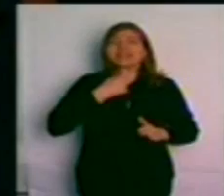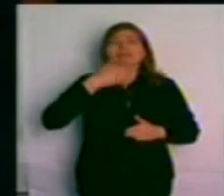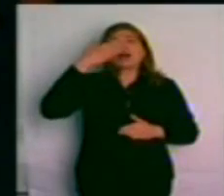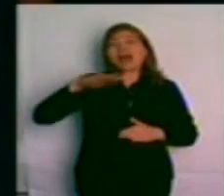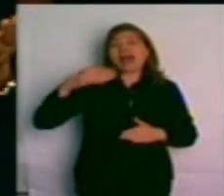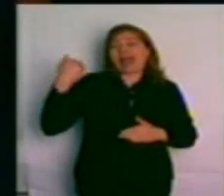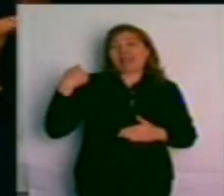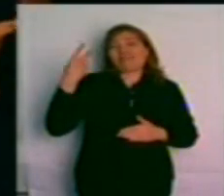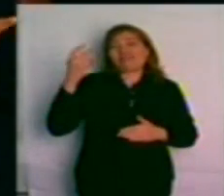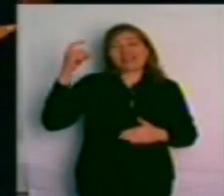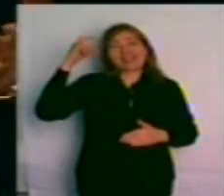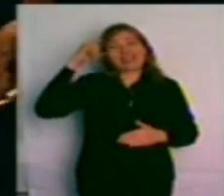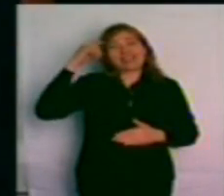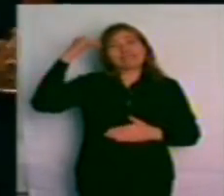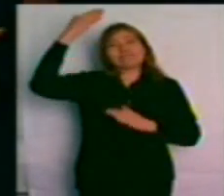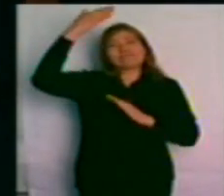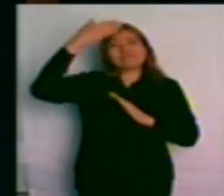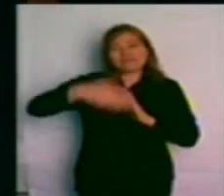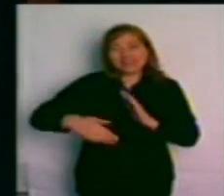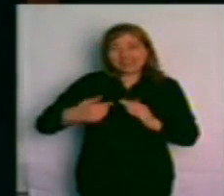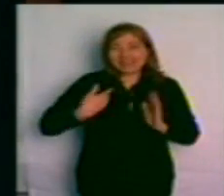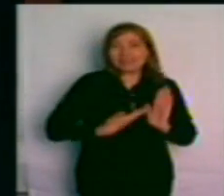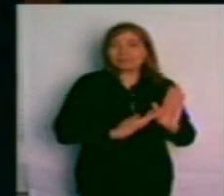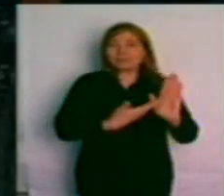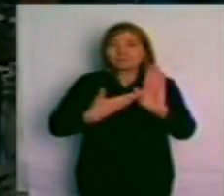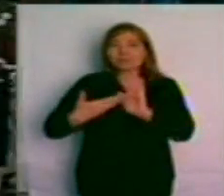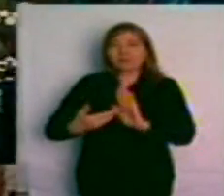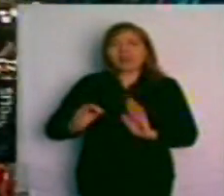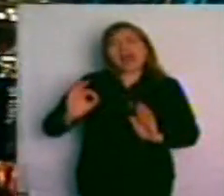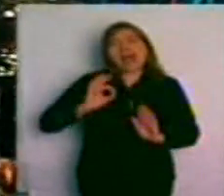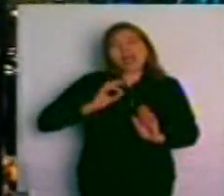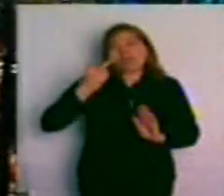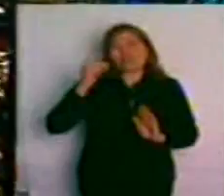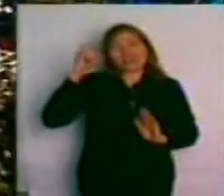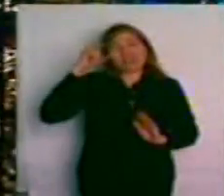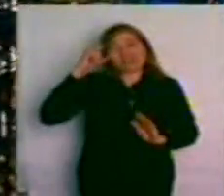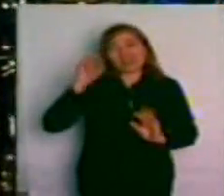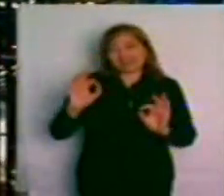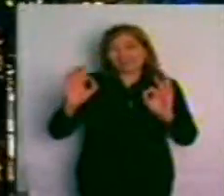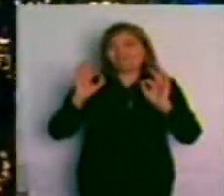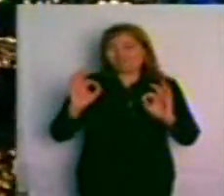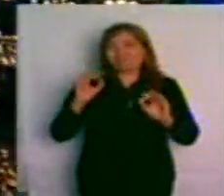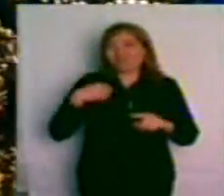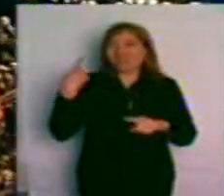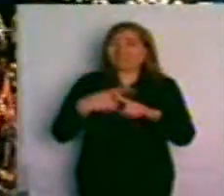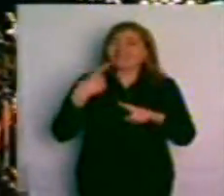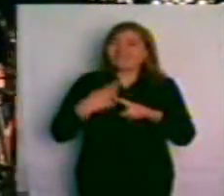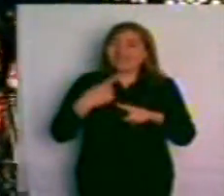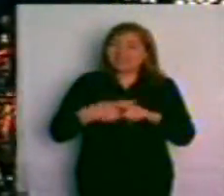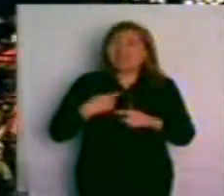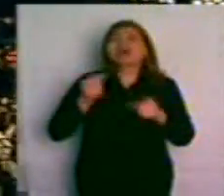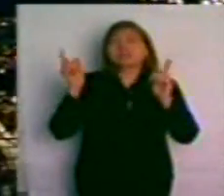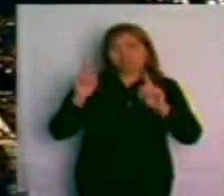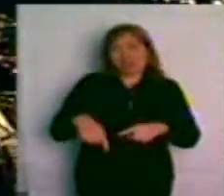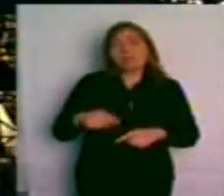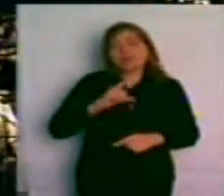pasado, ese año de tanta felicidad y al mismo tiempo de tanto dolor para quien